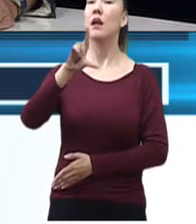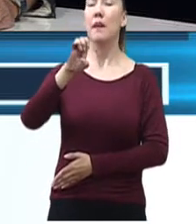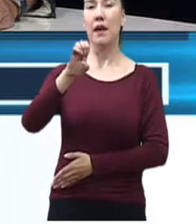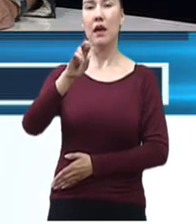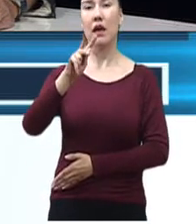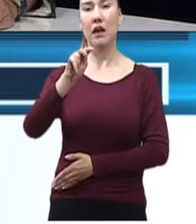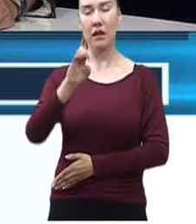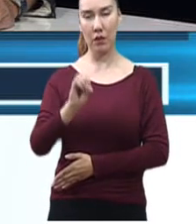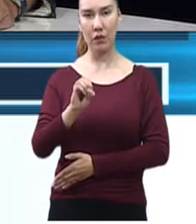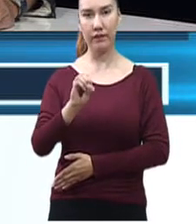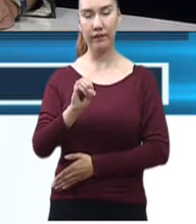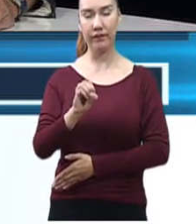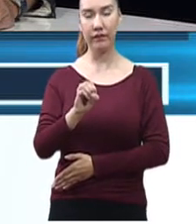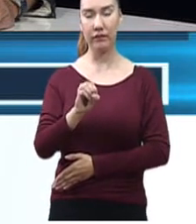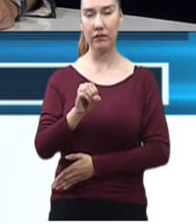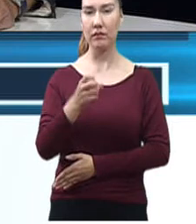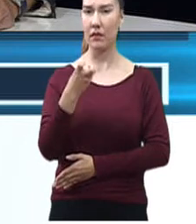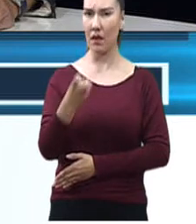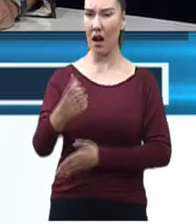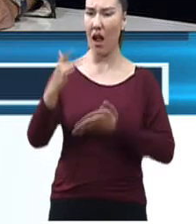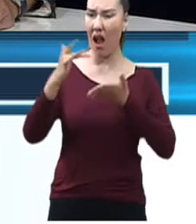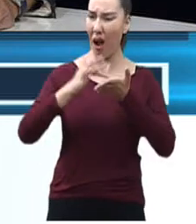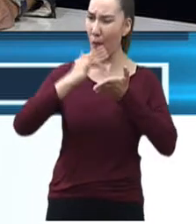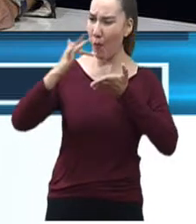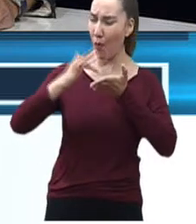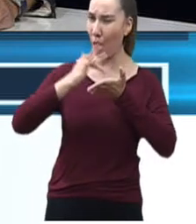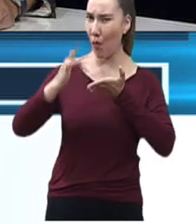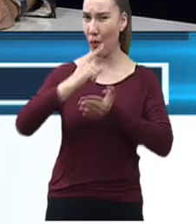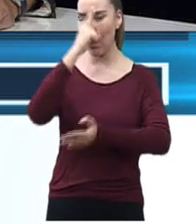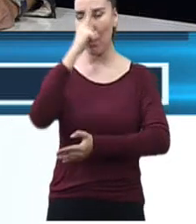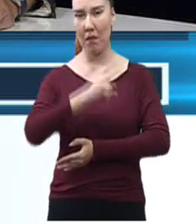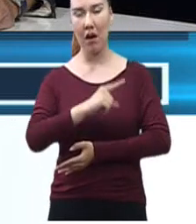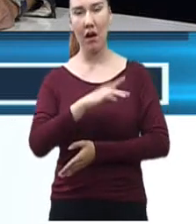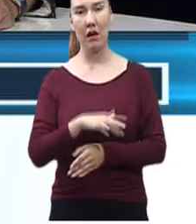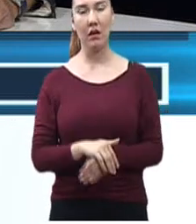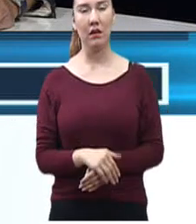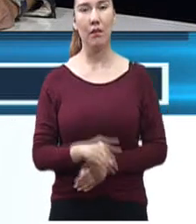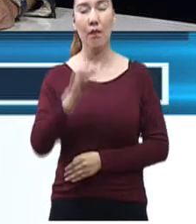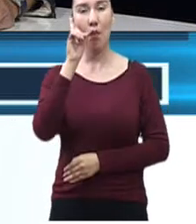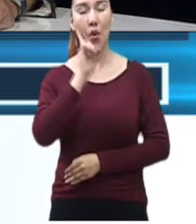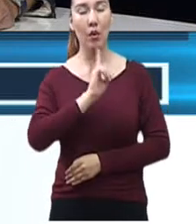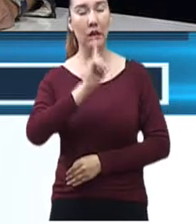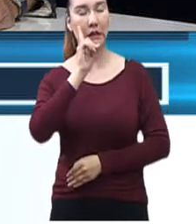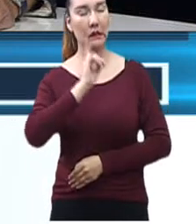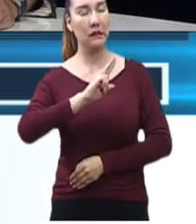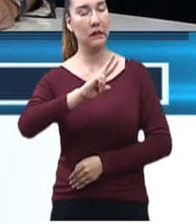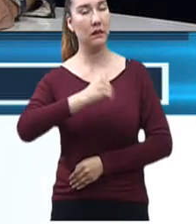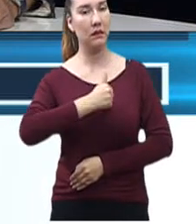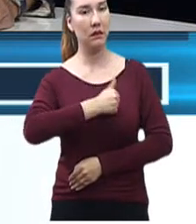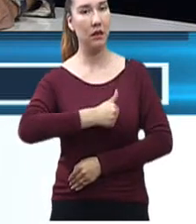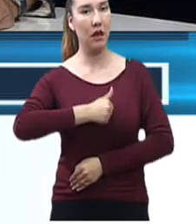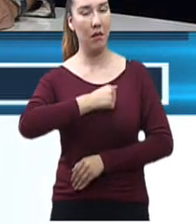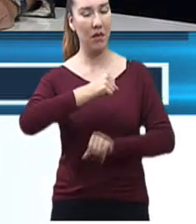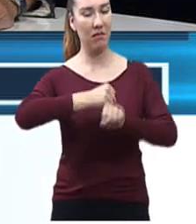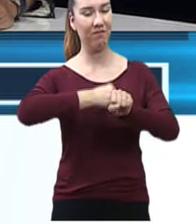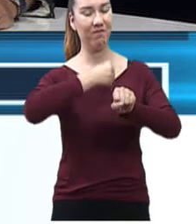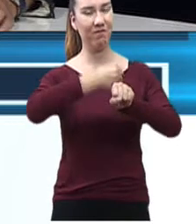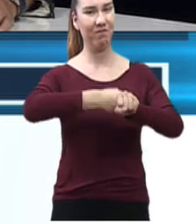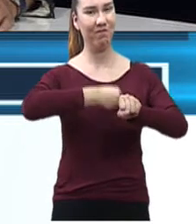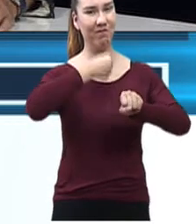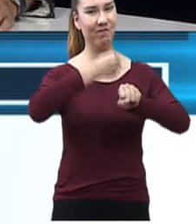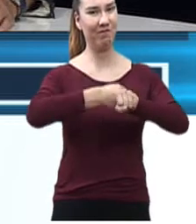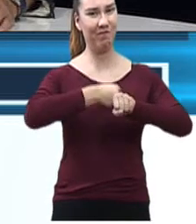rescatar a todas aquellas mujeres que, bueno, desgraciadamente han sido violentadas. Y, como te